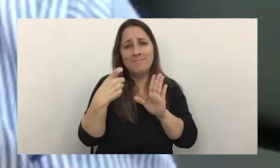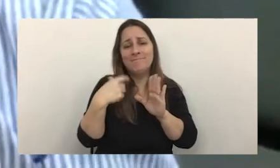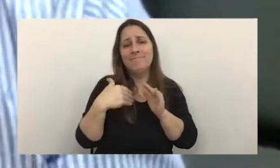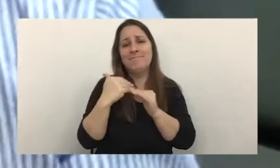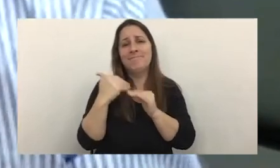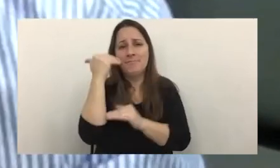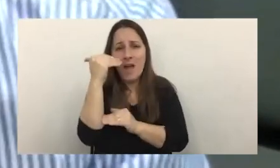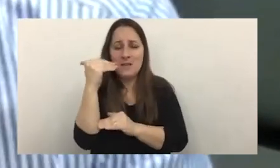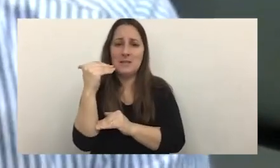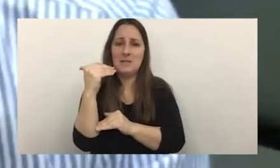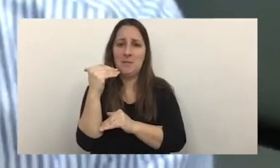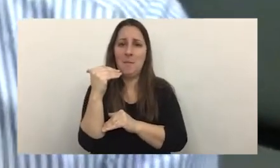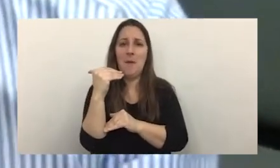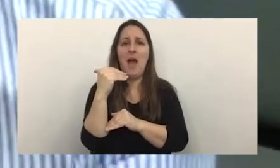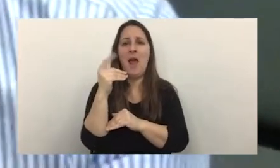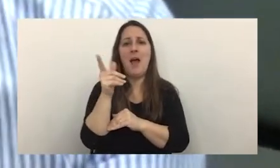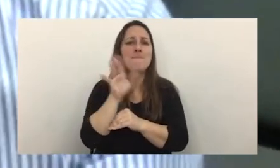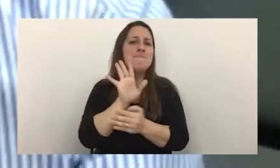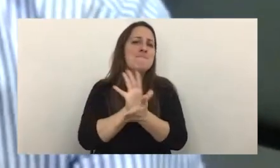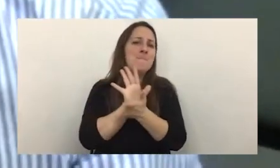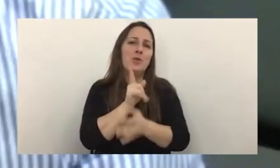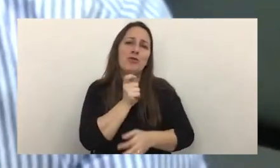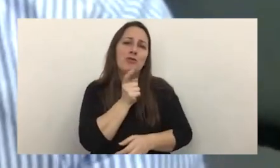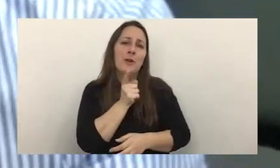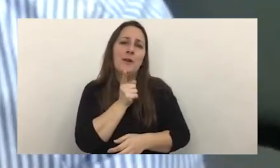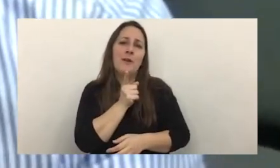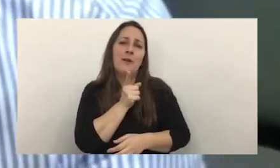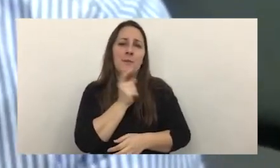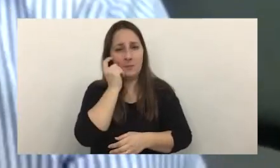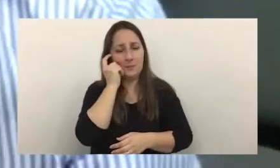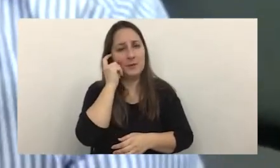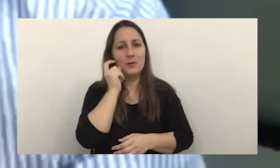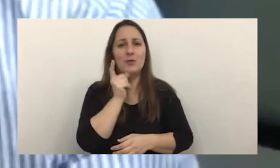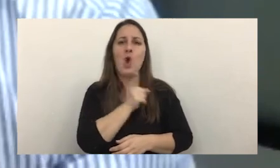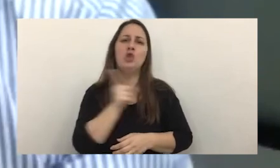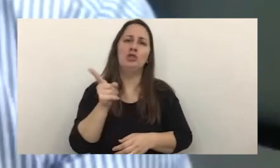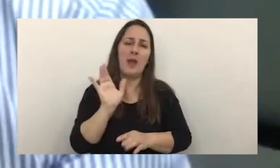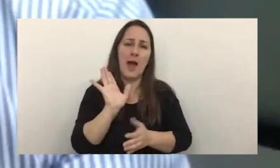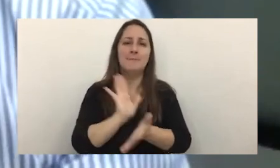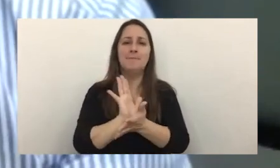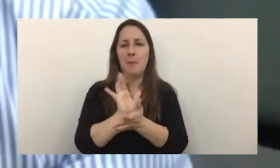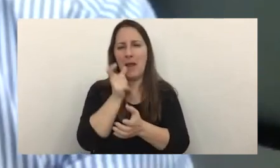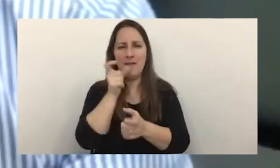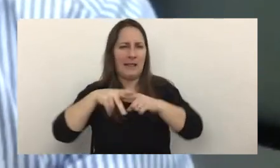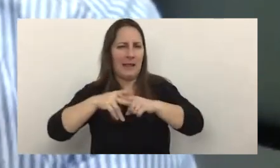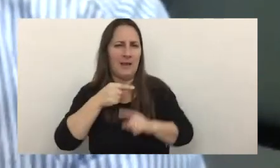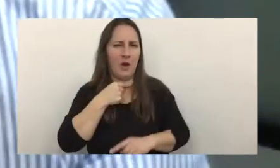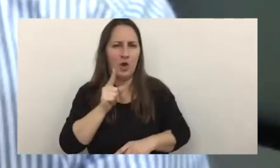contrarrestar lo que se llama no lo quiero volver demasiado técnico pero es fácil de entender